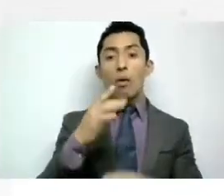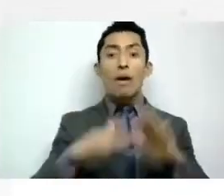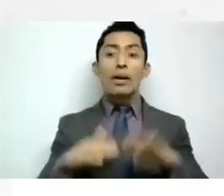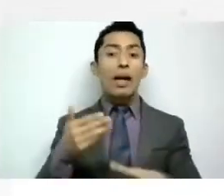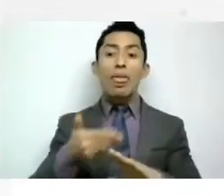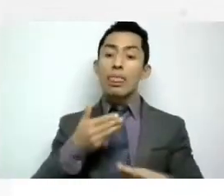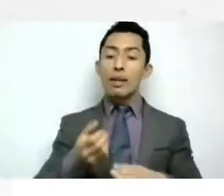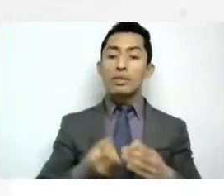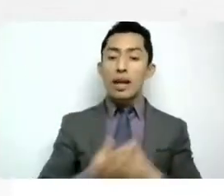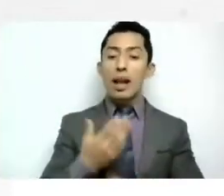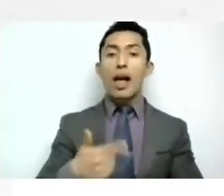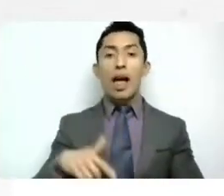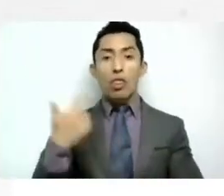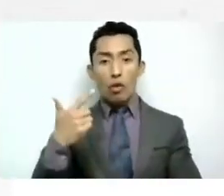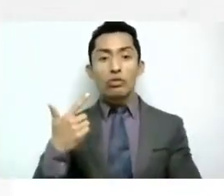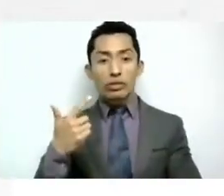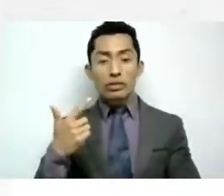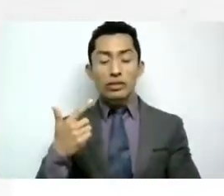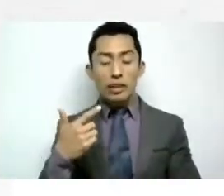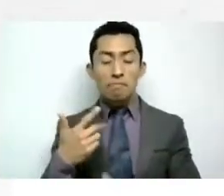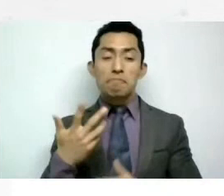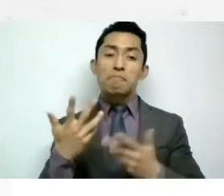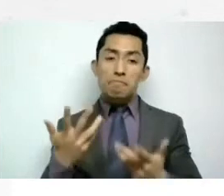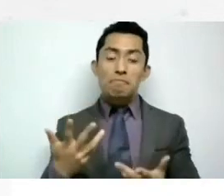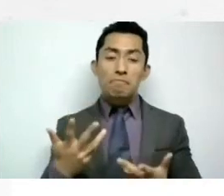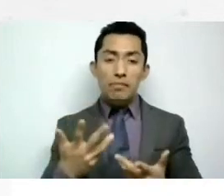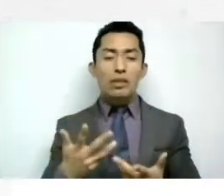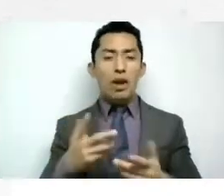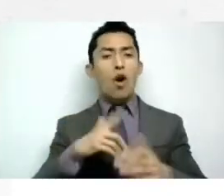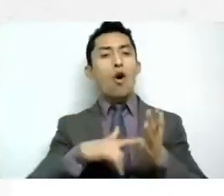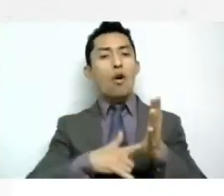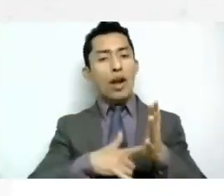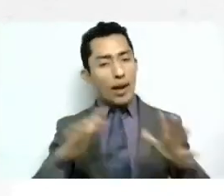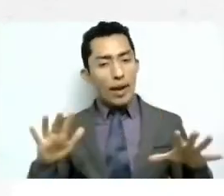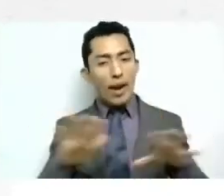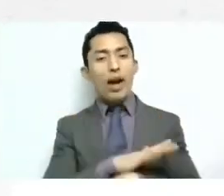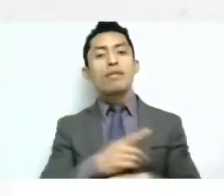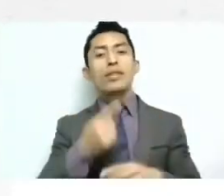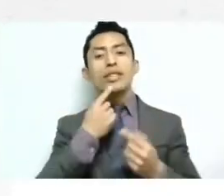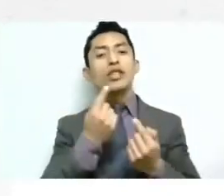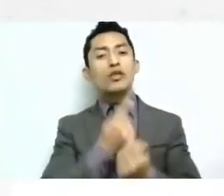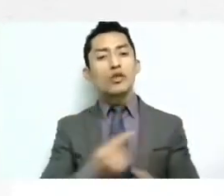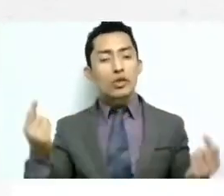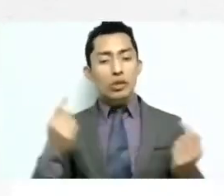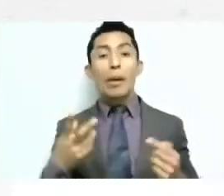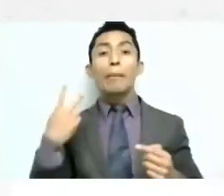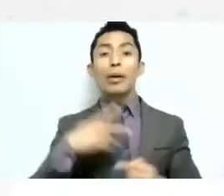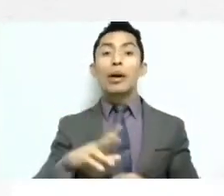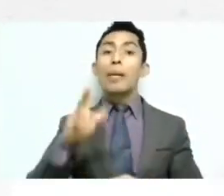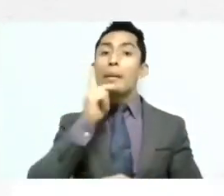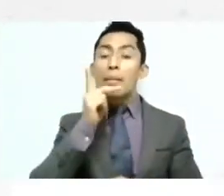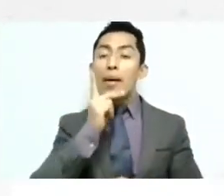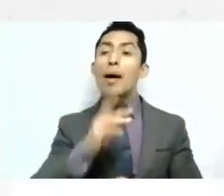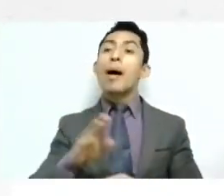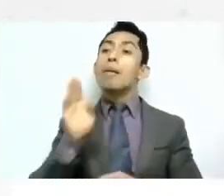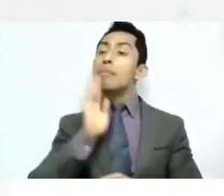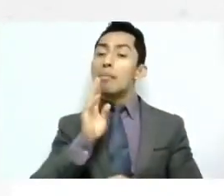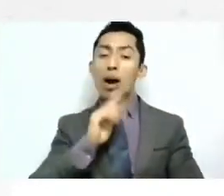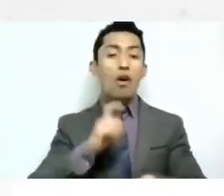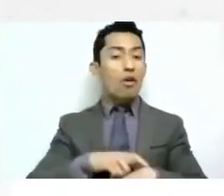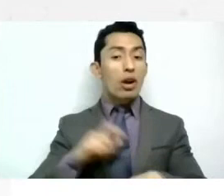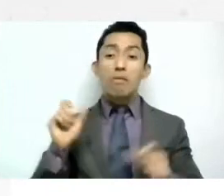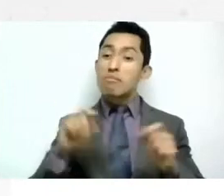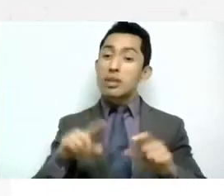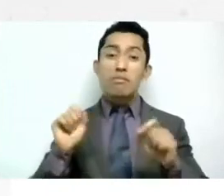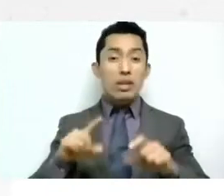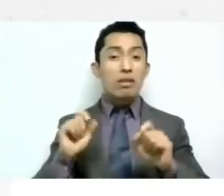entonces cambia el horario de los menores pero el horario de los padres trabajadores sigue siendo el mismo